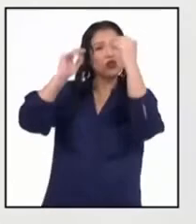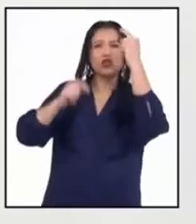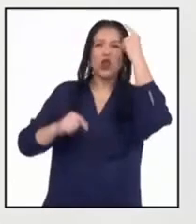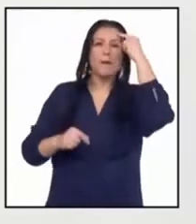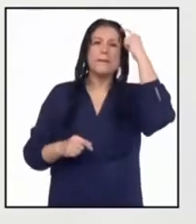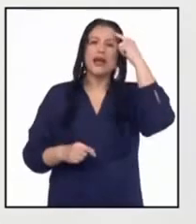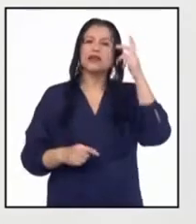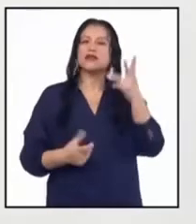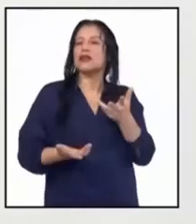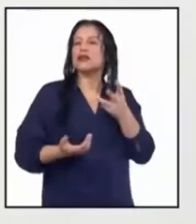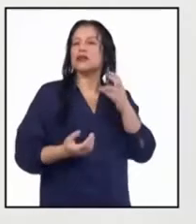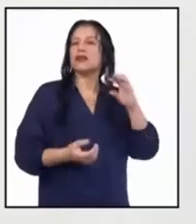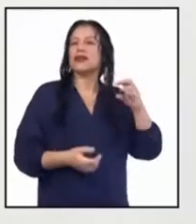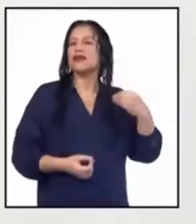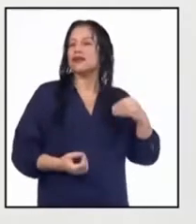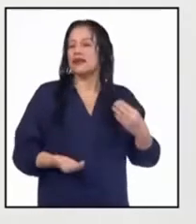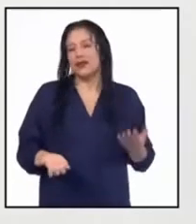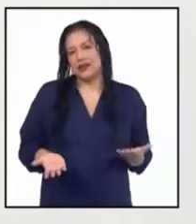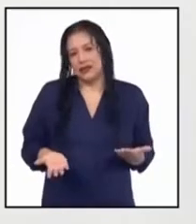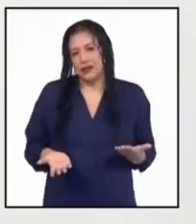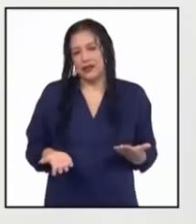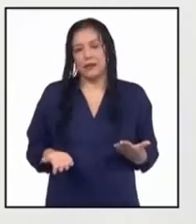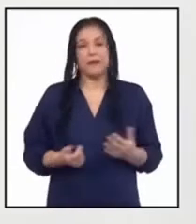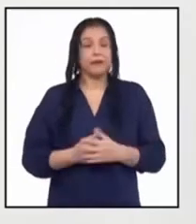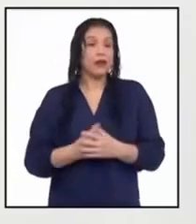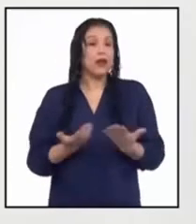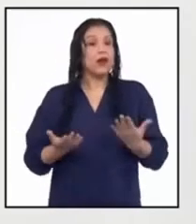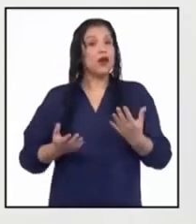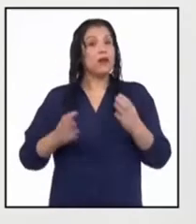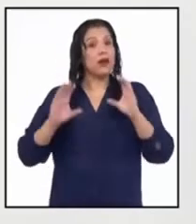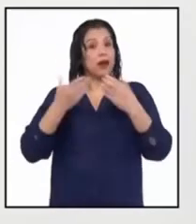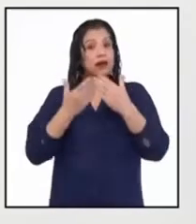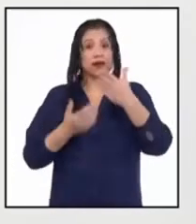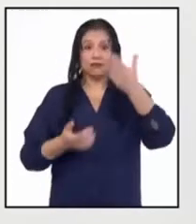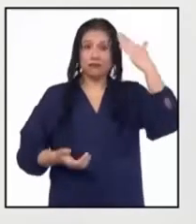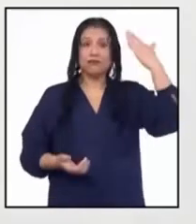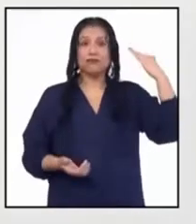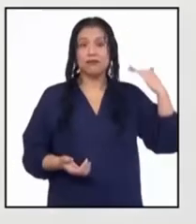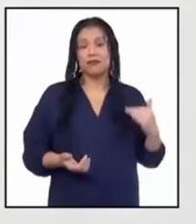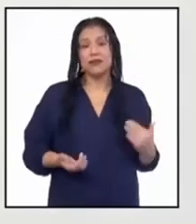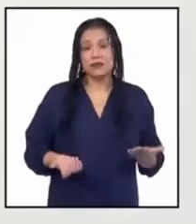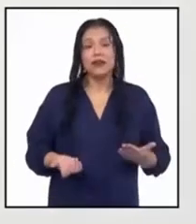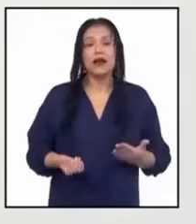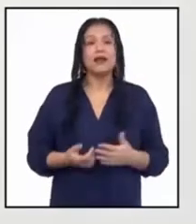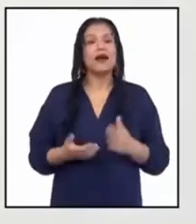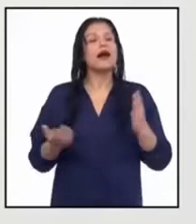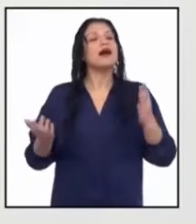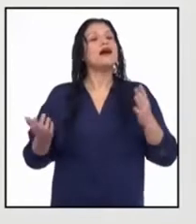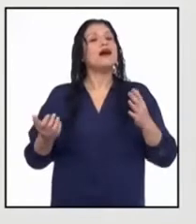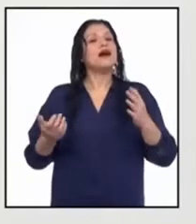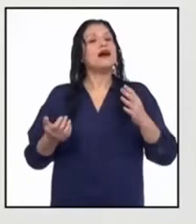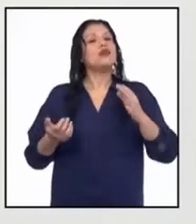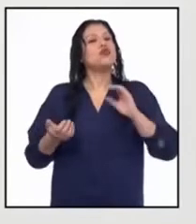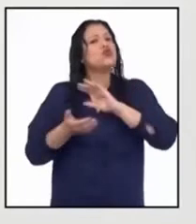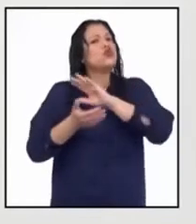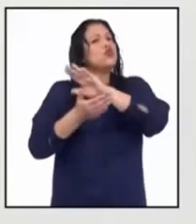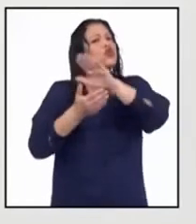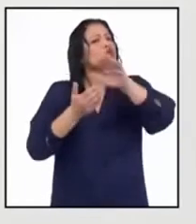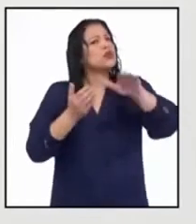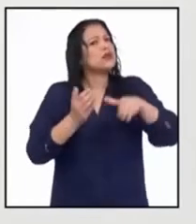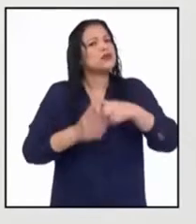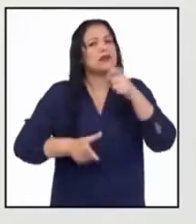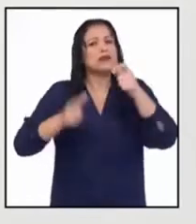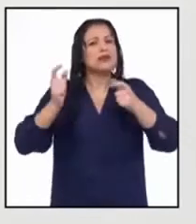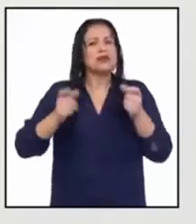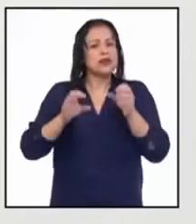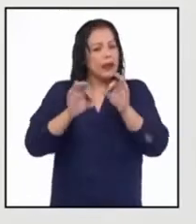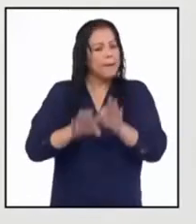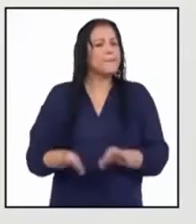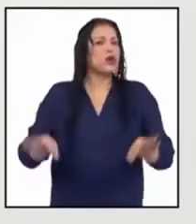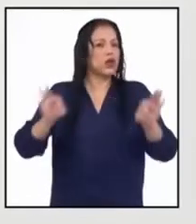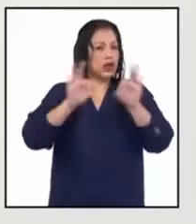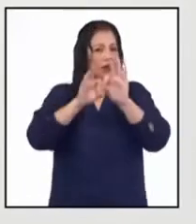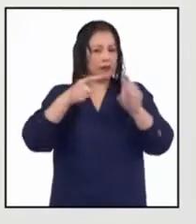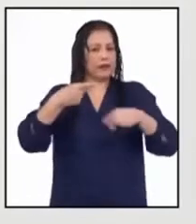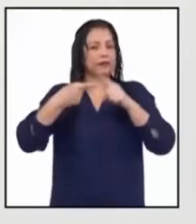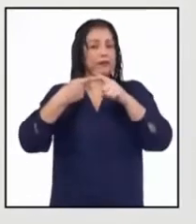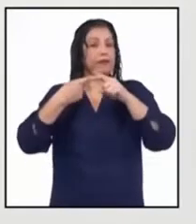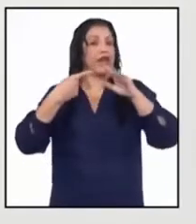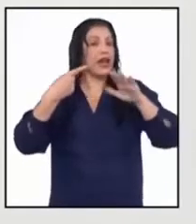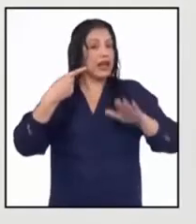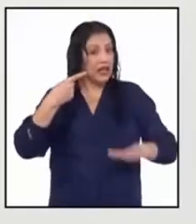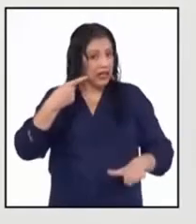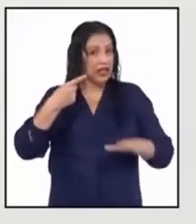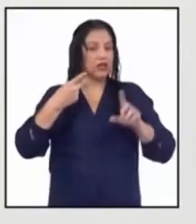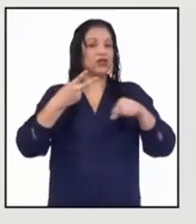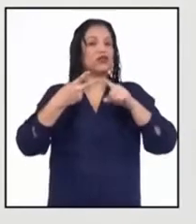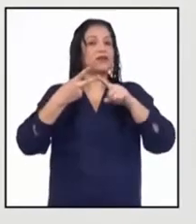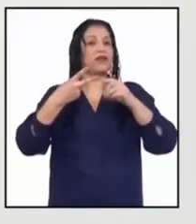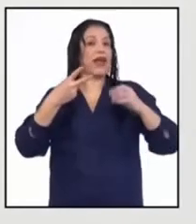adolescentes. Como afirmamos en el programa anterior, todos somos importantes. Niñas, niños,